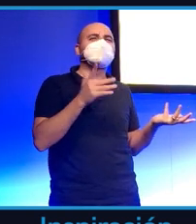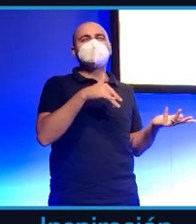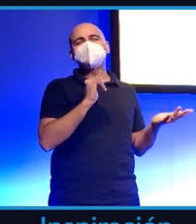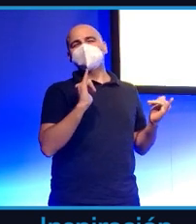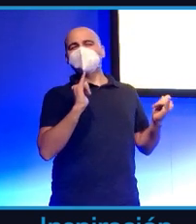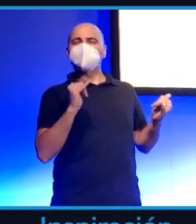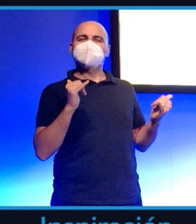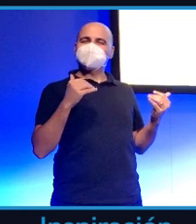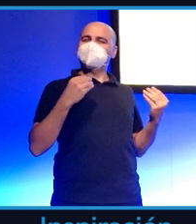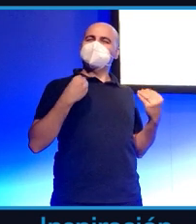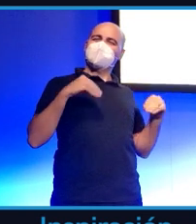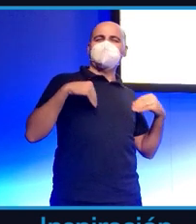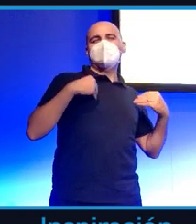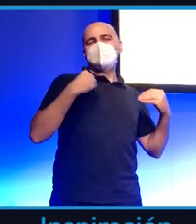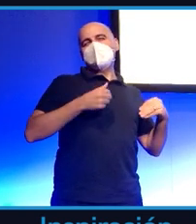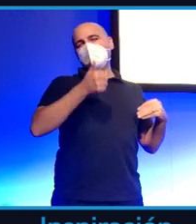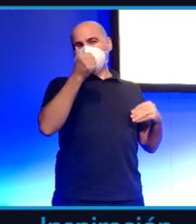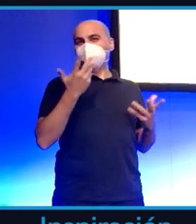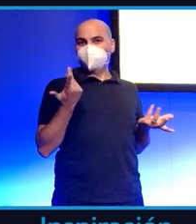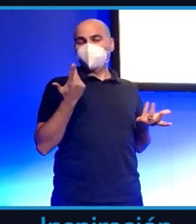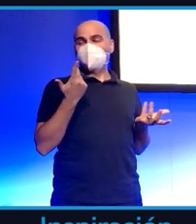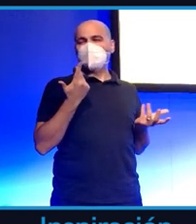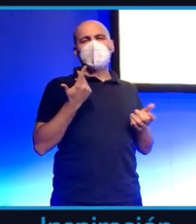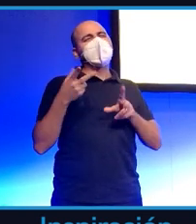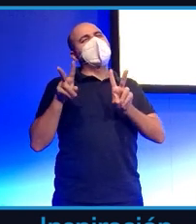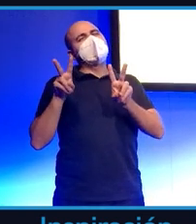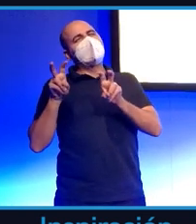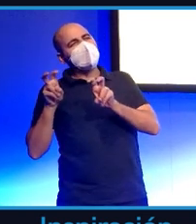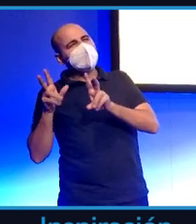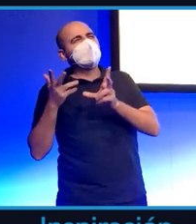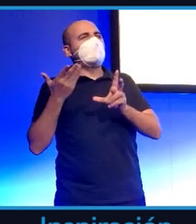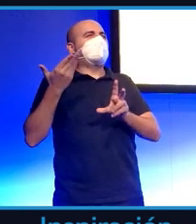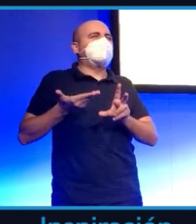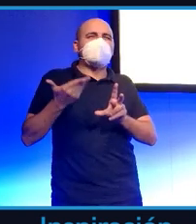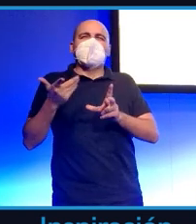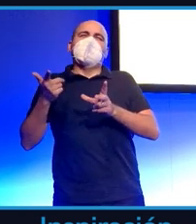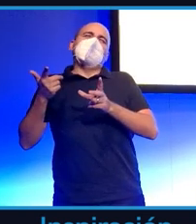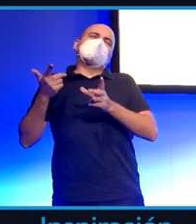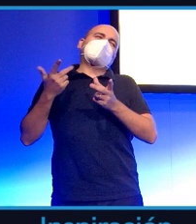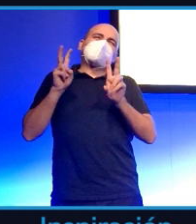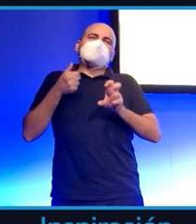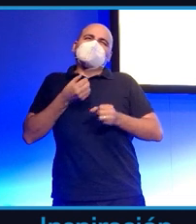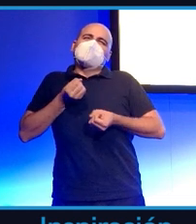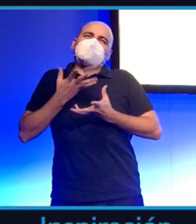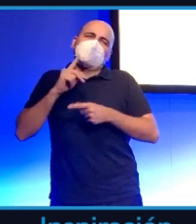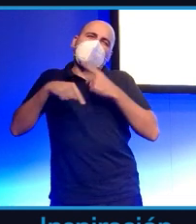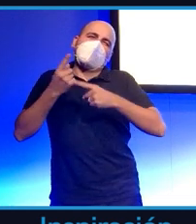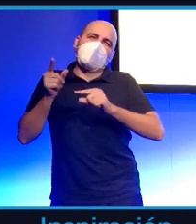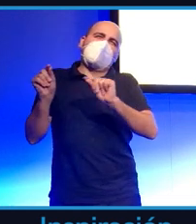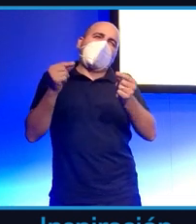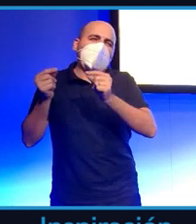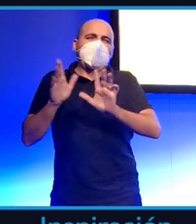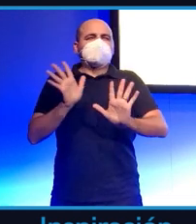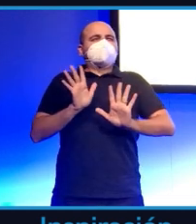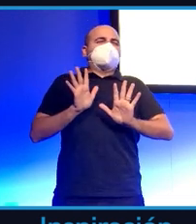va a estar por encima y va a apartar cuestiones más trascendentales y que pueden ser conflictivas para ellos, para los deportistas.